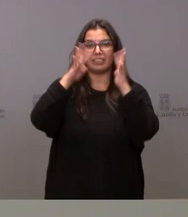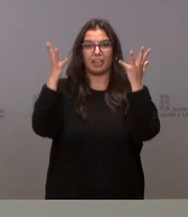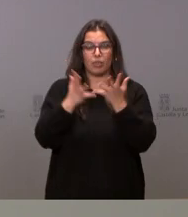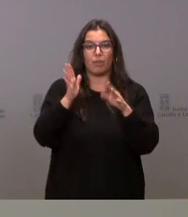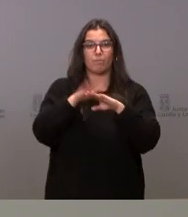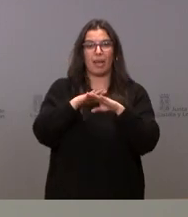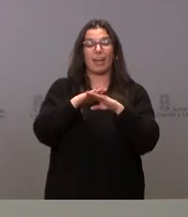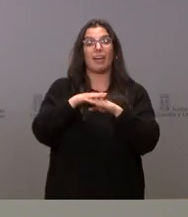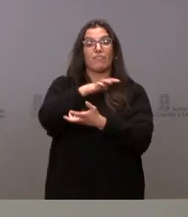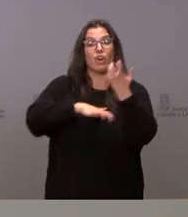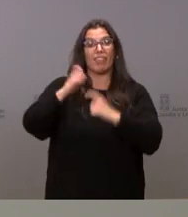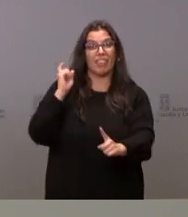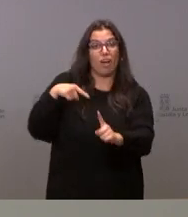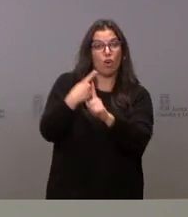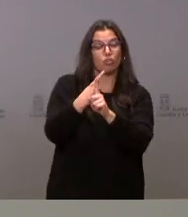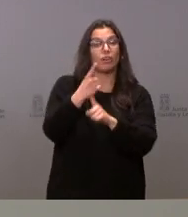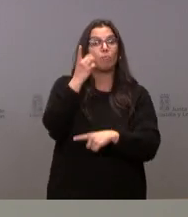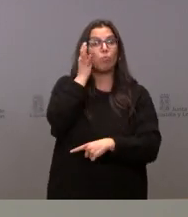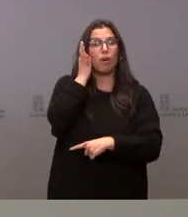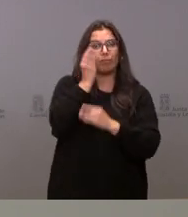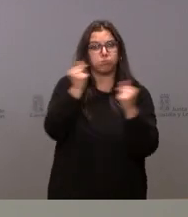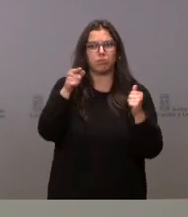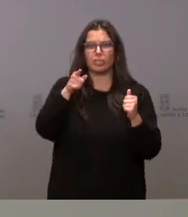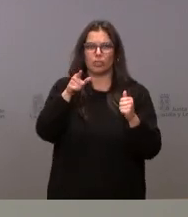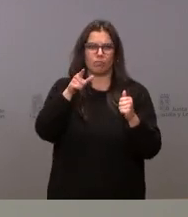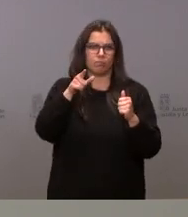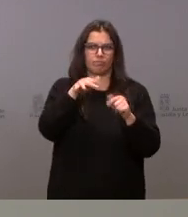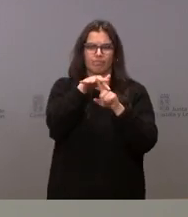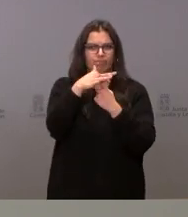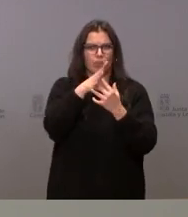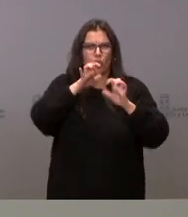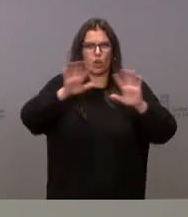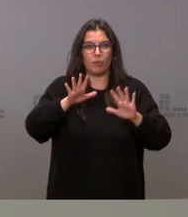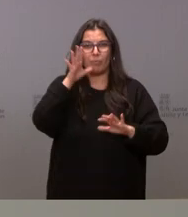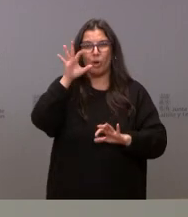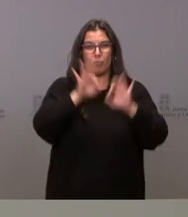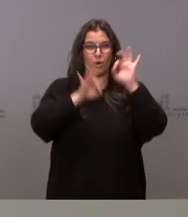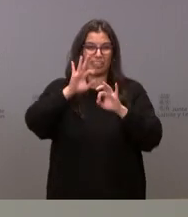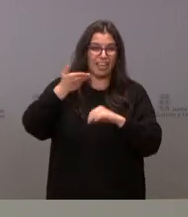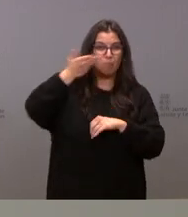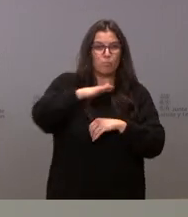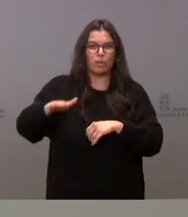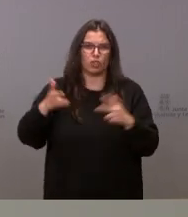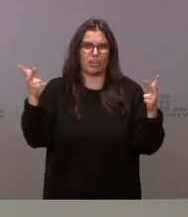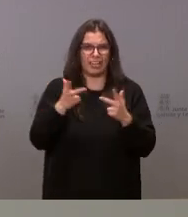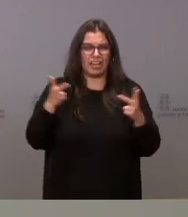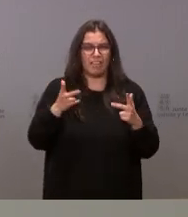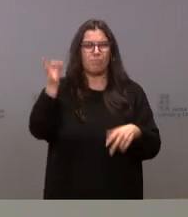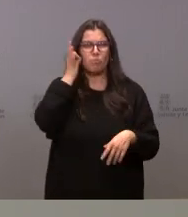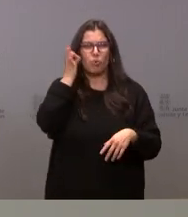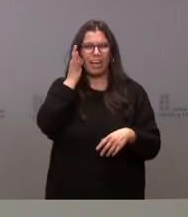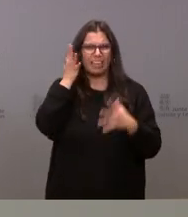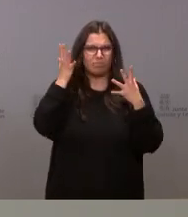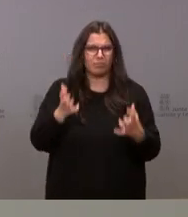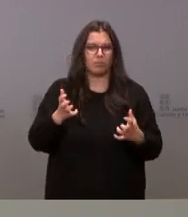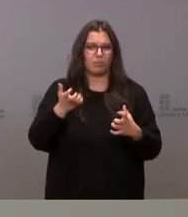Eliminación de la Violencia contra las Mujeres, que es una lacra grave porque tiene una tasa de letalidad importante y hay muchas mujeres que mueren por